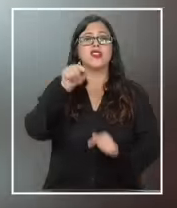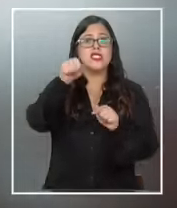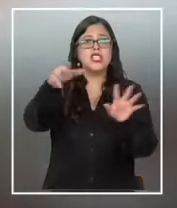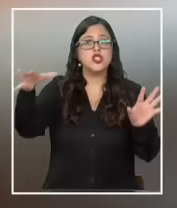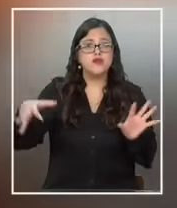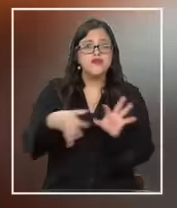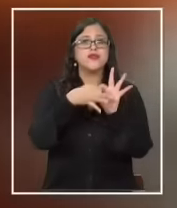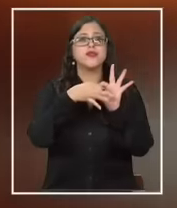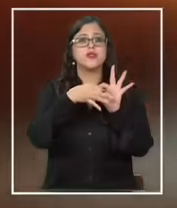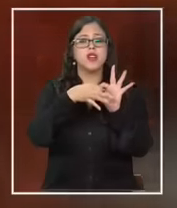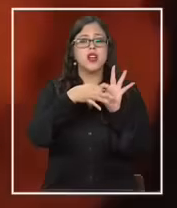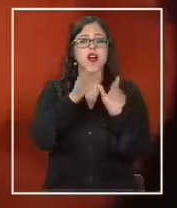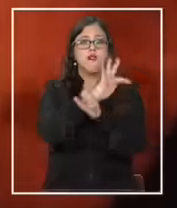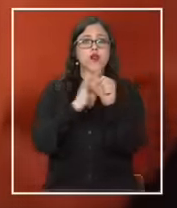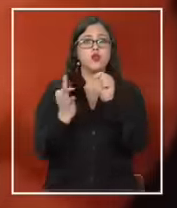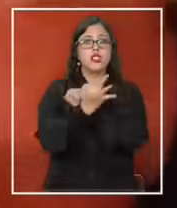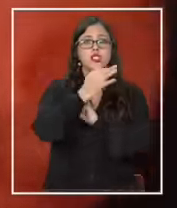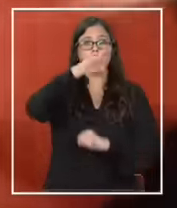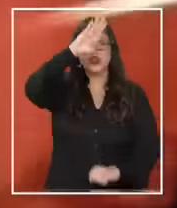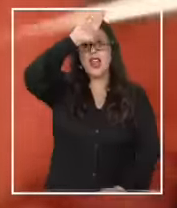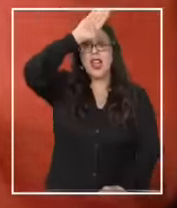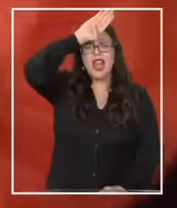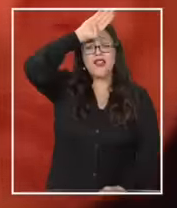Se pudo escapar por la ventana